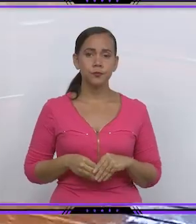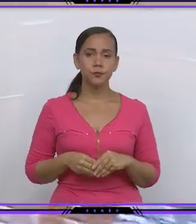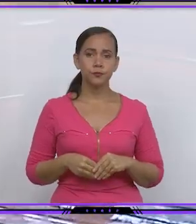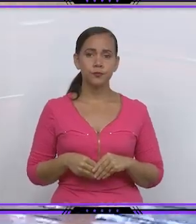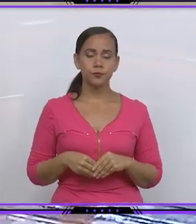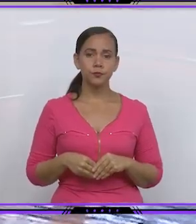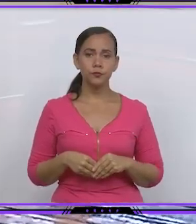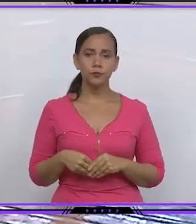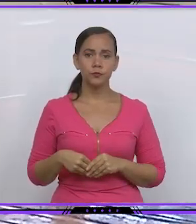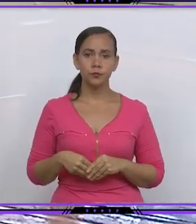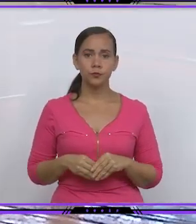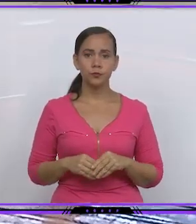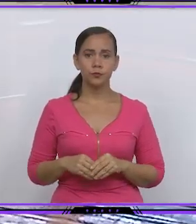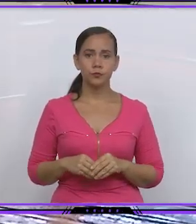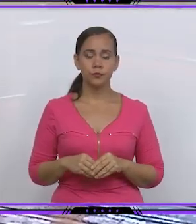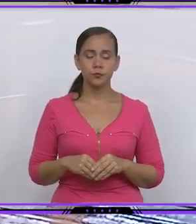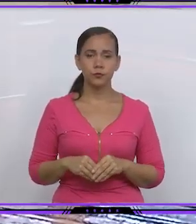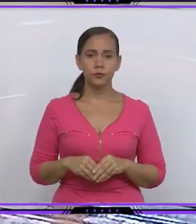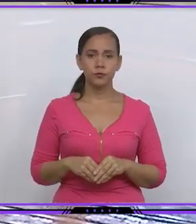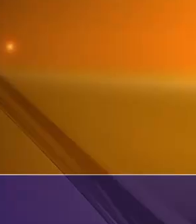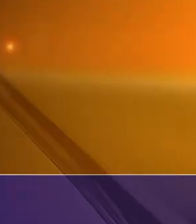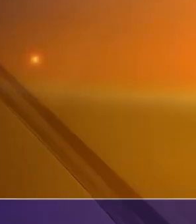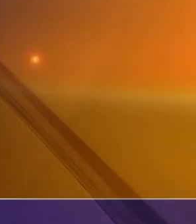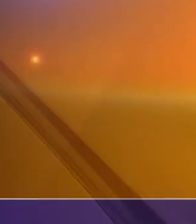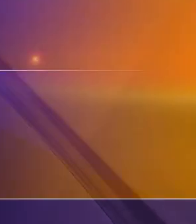Carlos Prado Porcena, Sistema Informativo